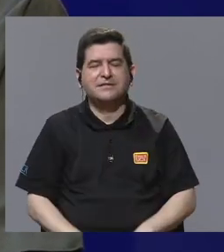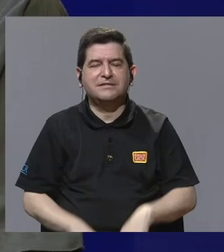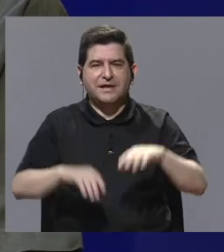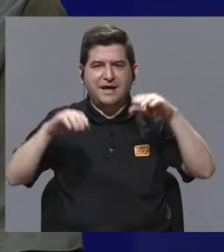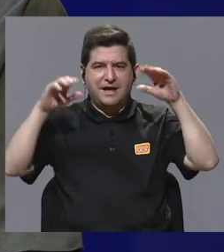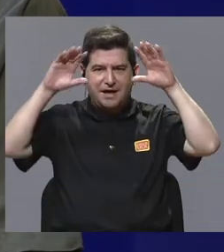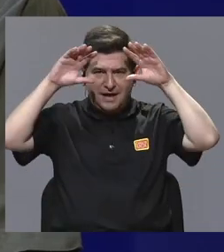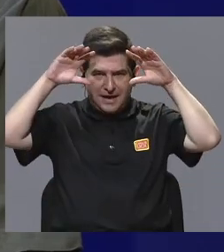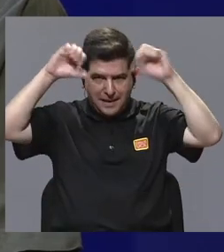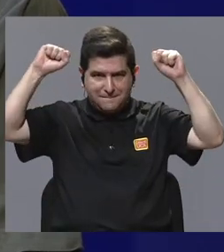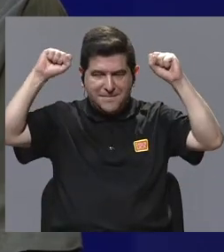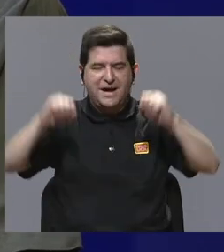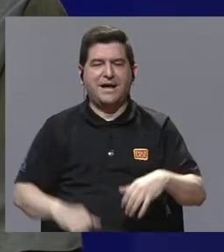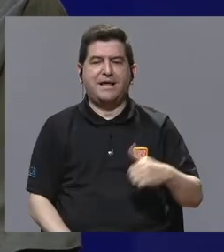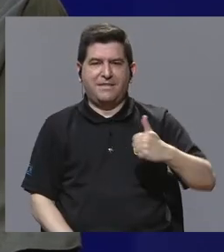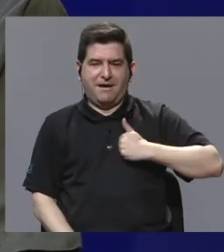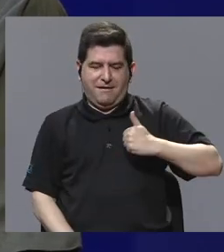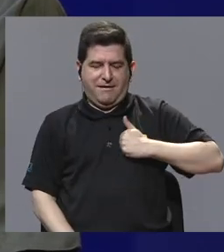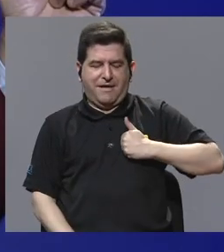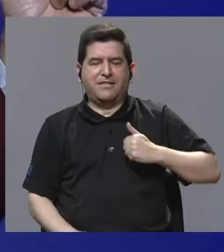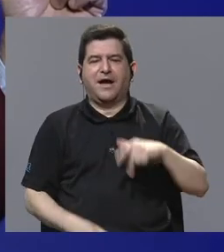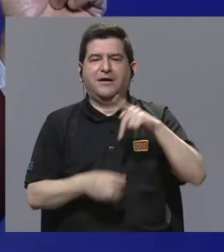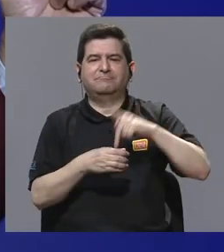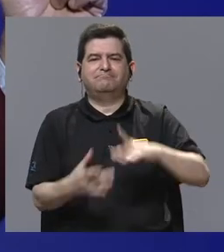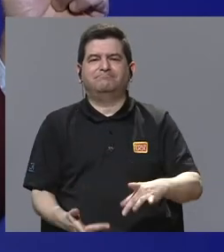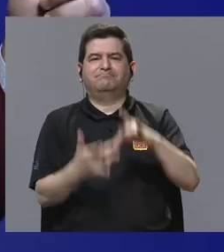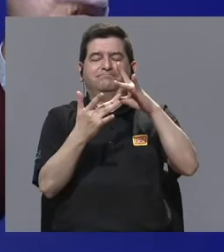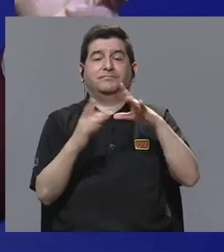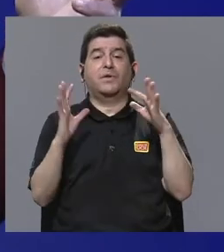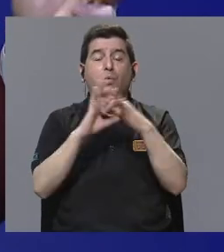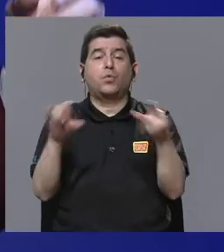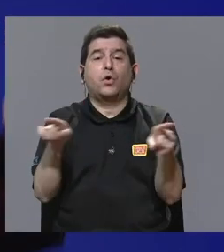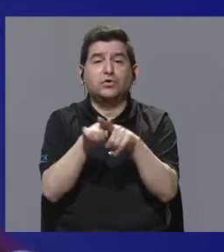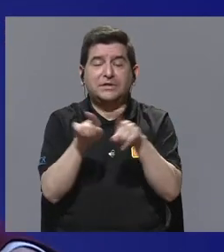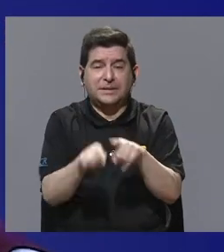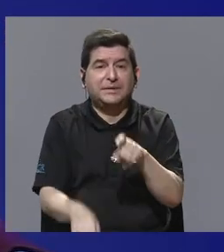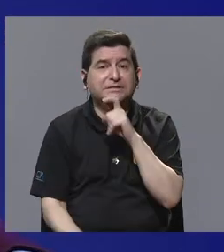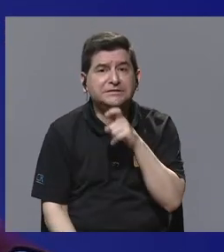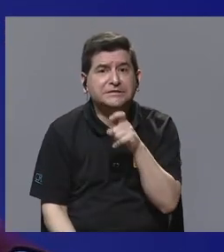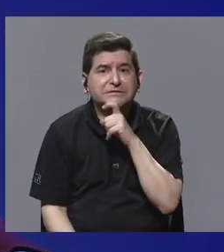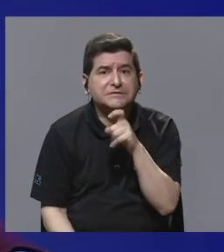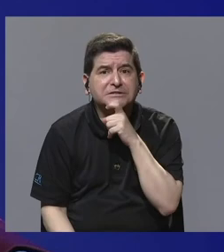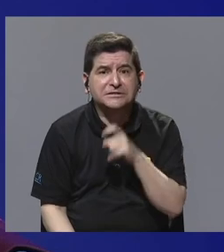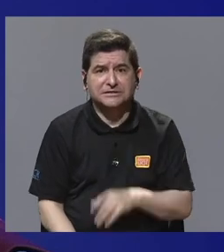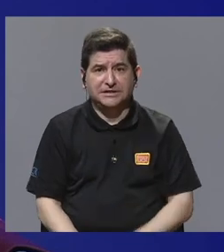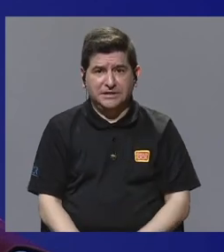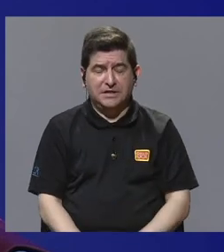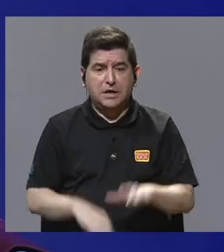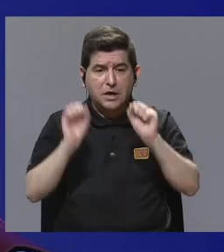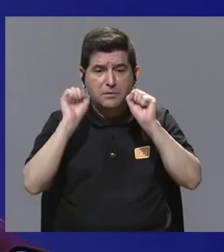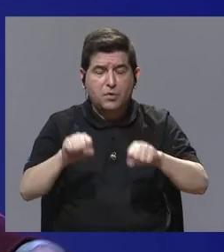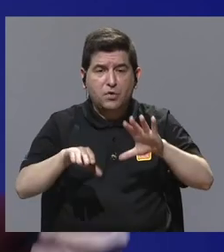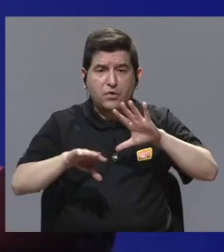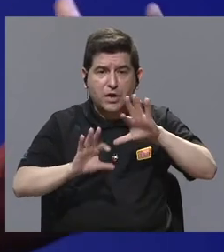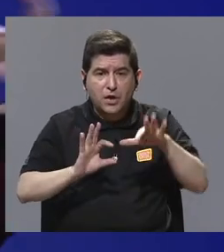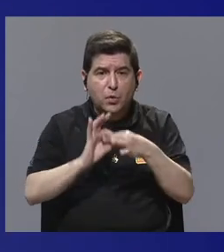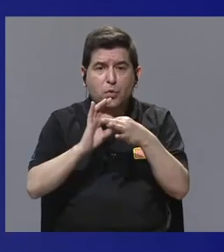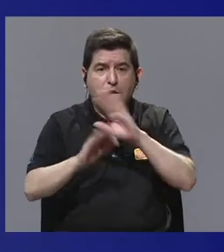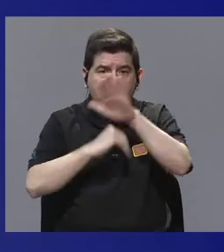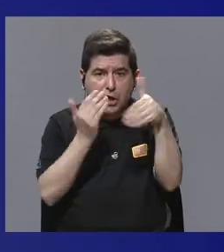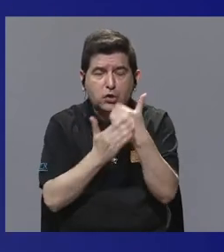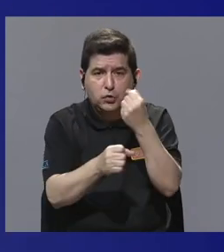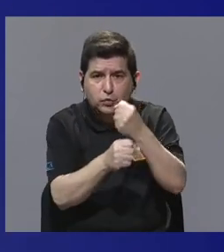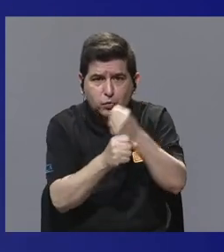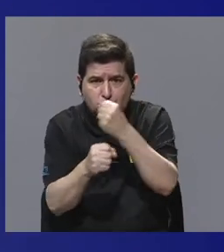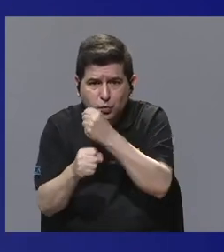la Embajada de Canadá tiene una participación especial. Bueno, esta articulación también es complicada, lograr sumar todos estos